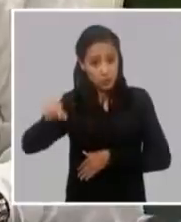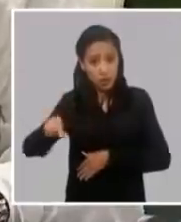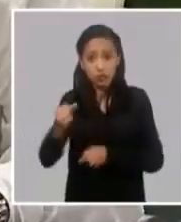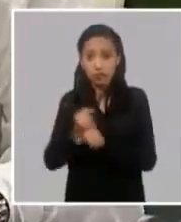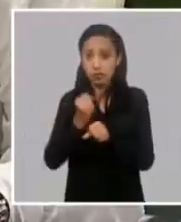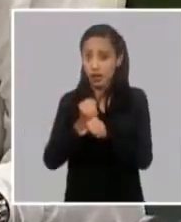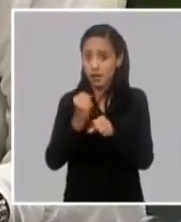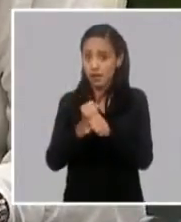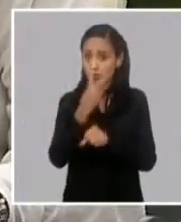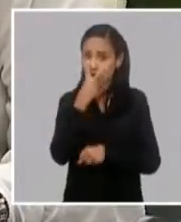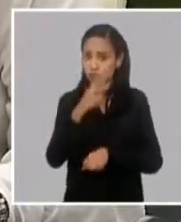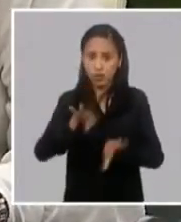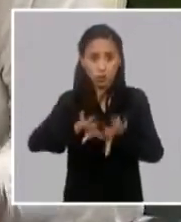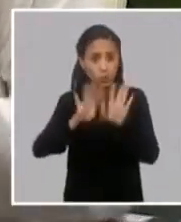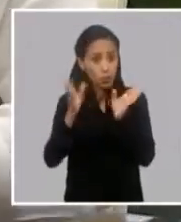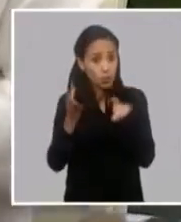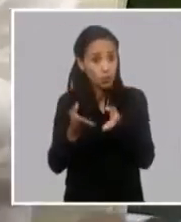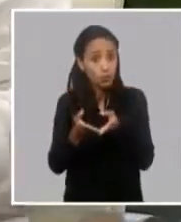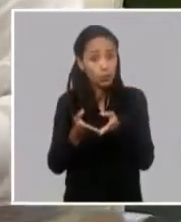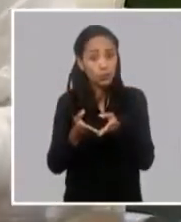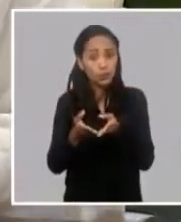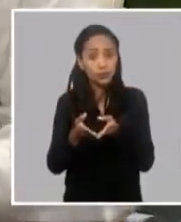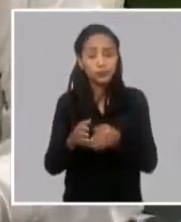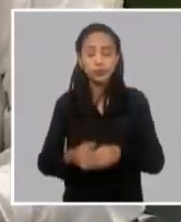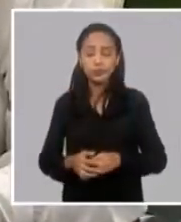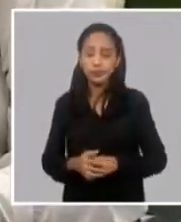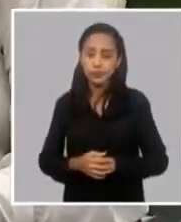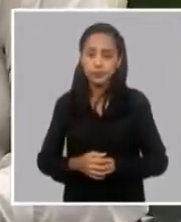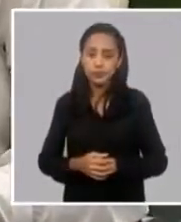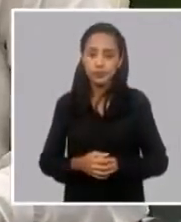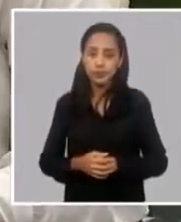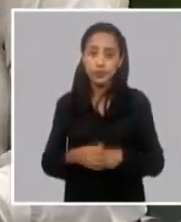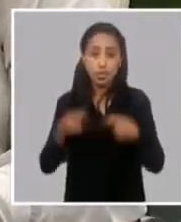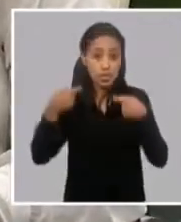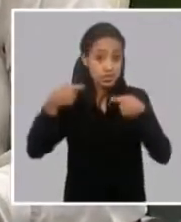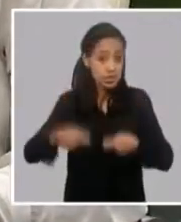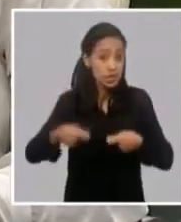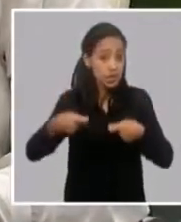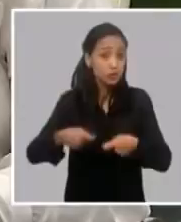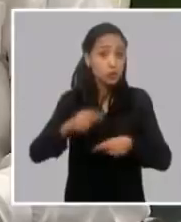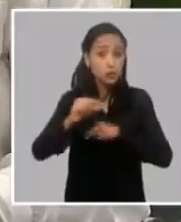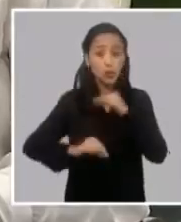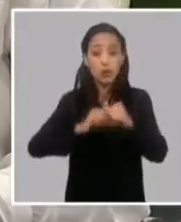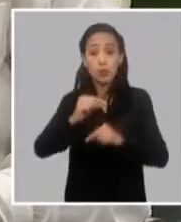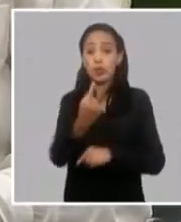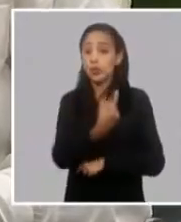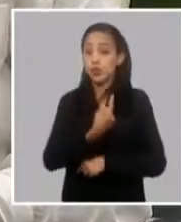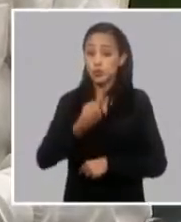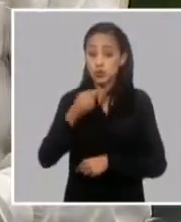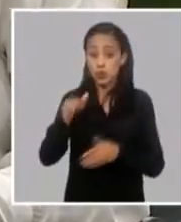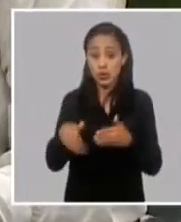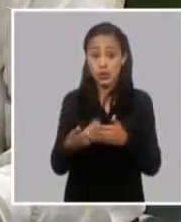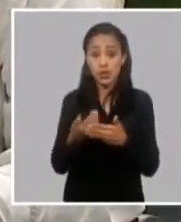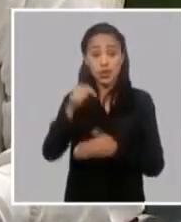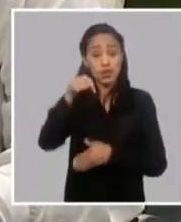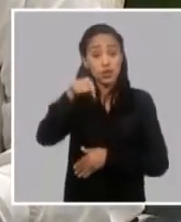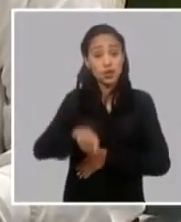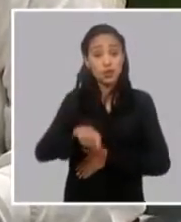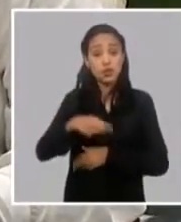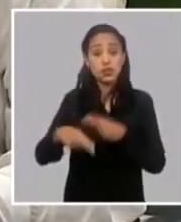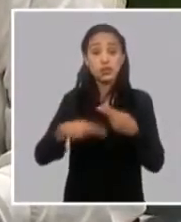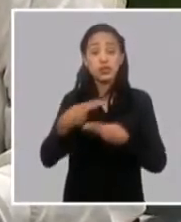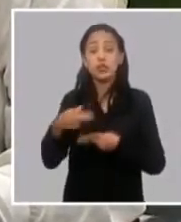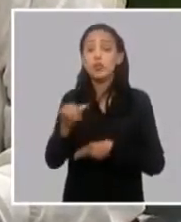completo en esto en la marcha tomando las decisiones y estamos en condiciones ya en el día de hoy se están